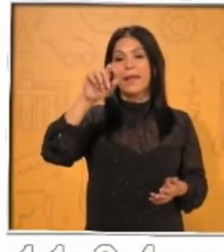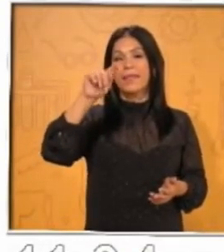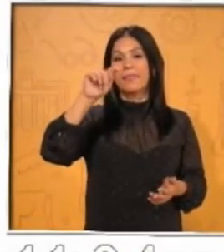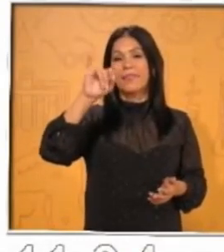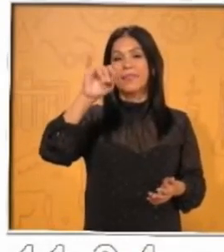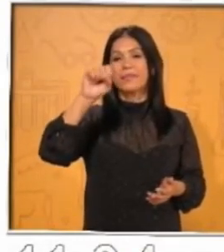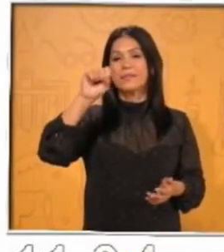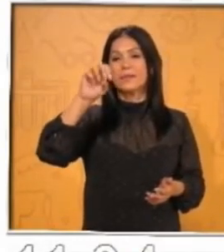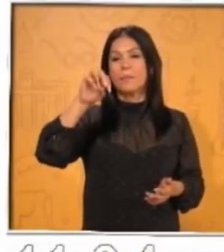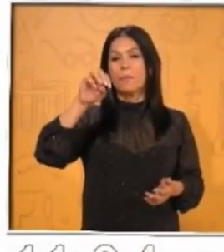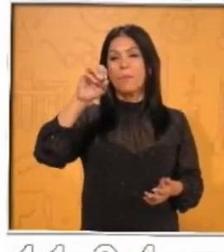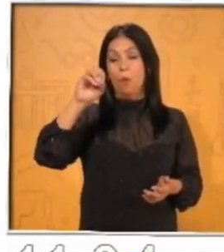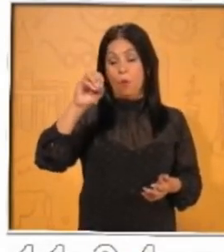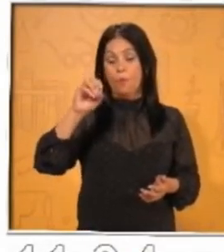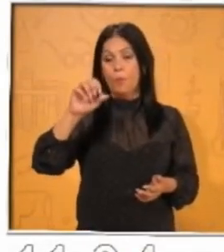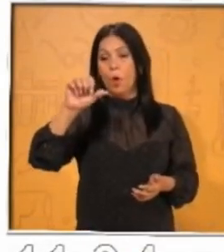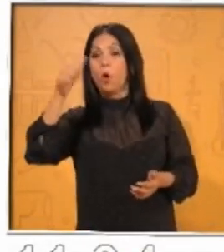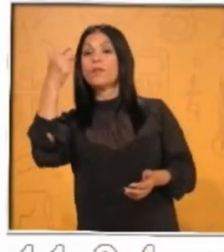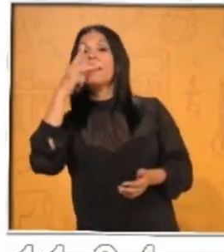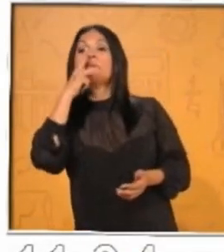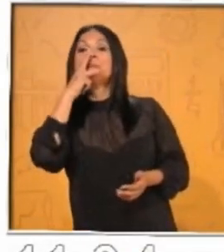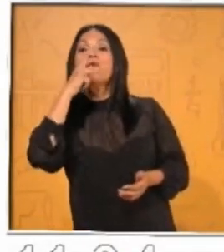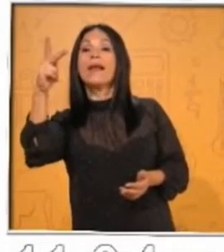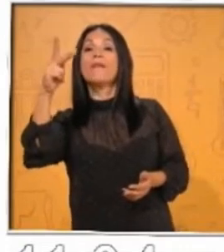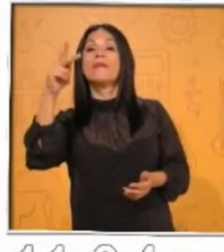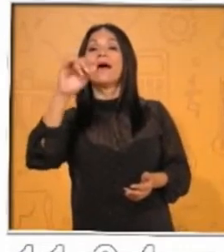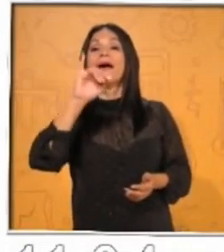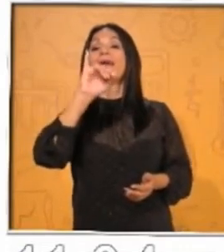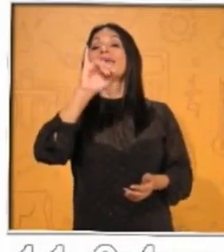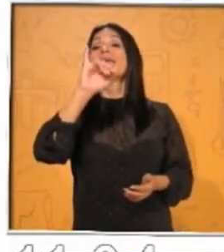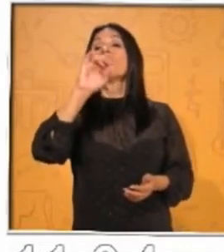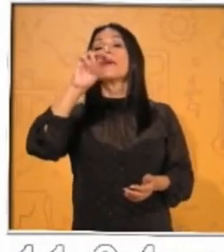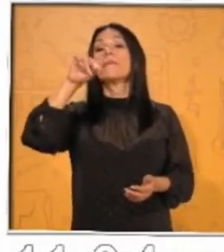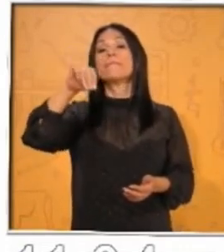imanes artificiales,